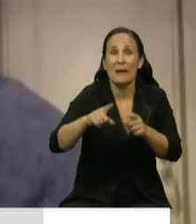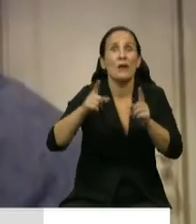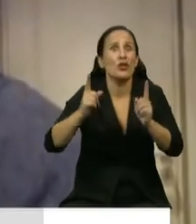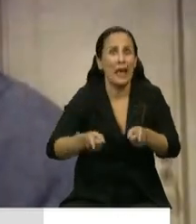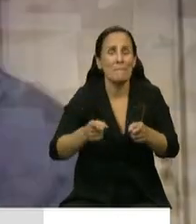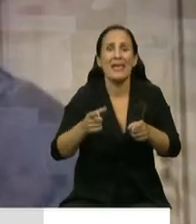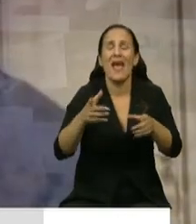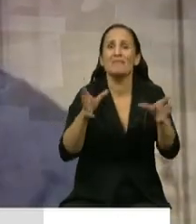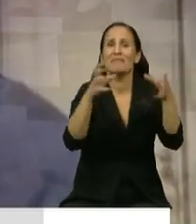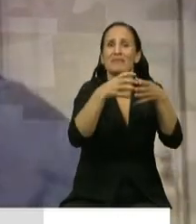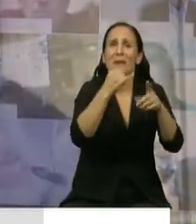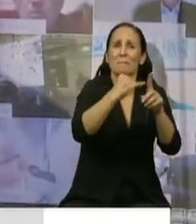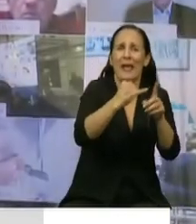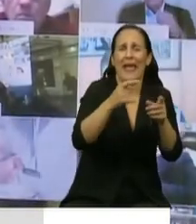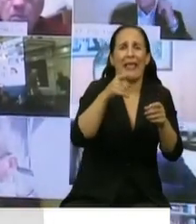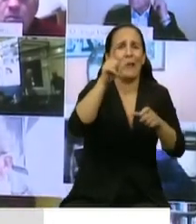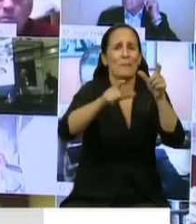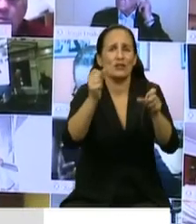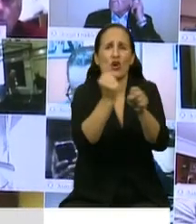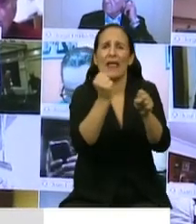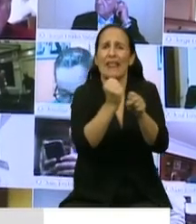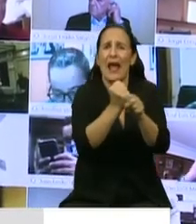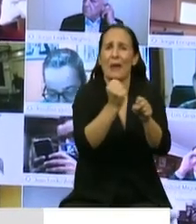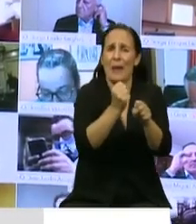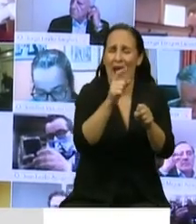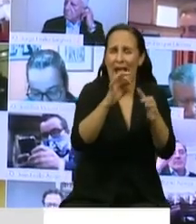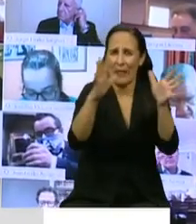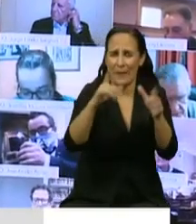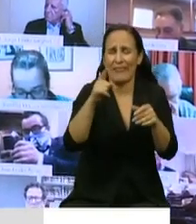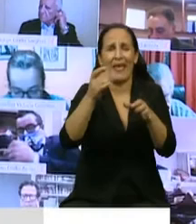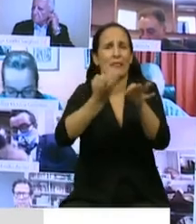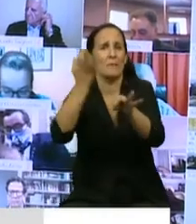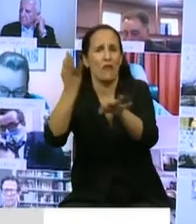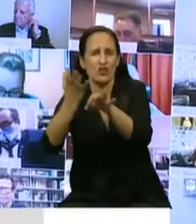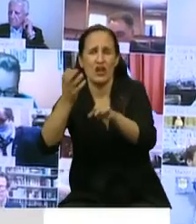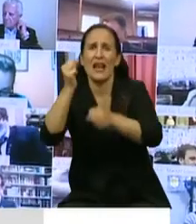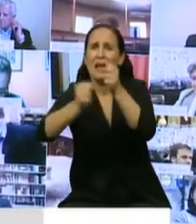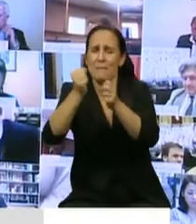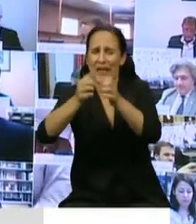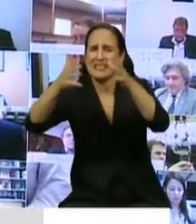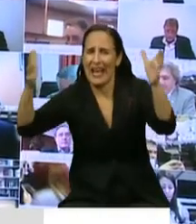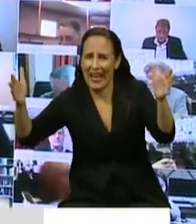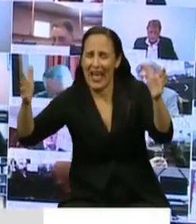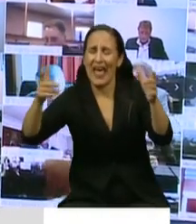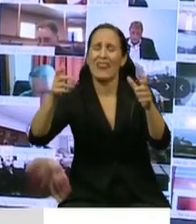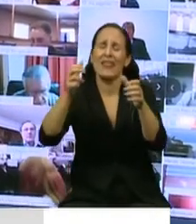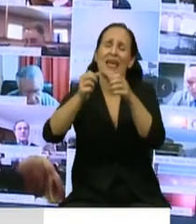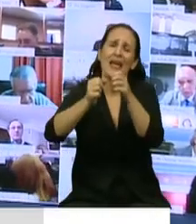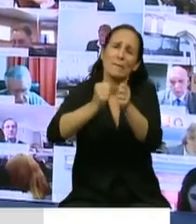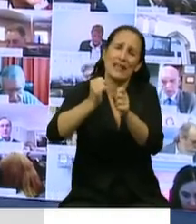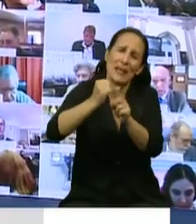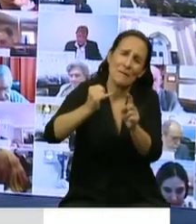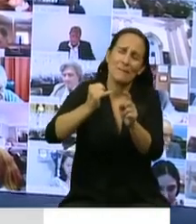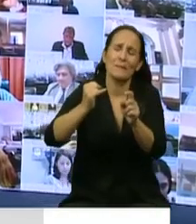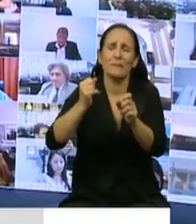sectores medios, cuentapropistas, trabajadores independientes, profesionales, empresas grandes, medianas y pequeñas por